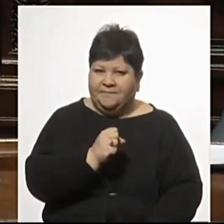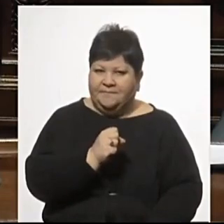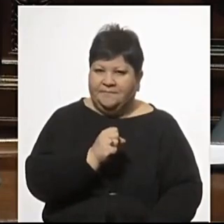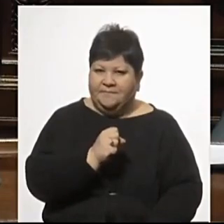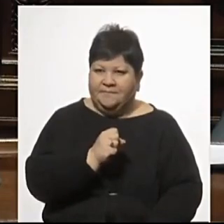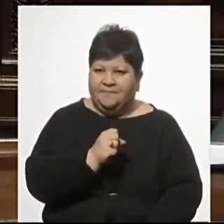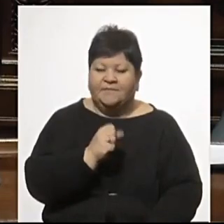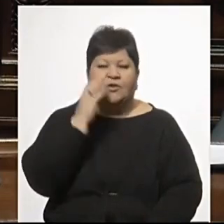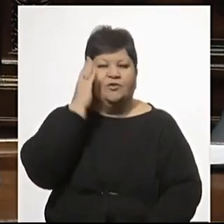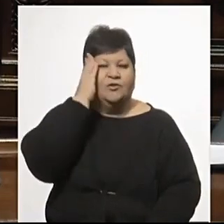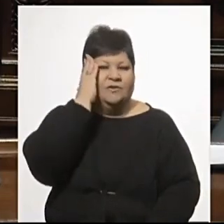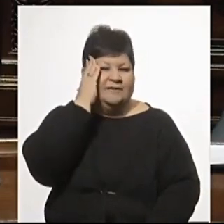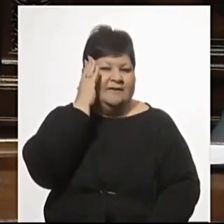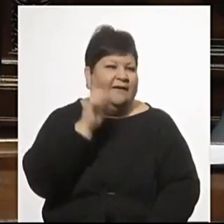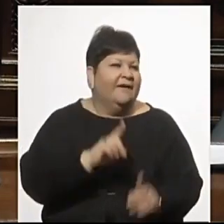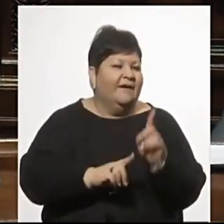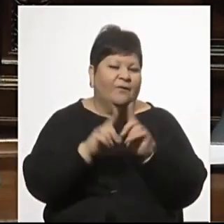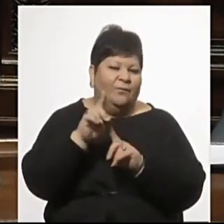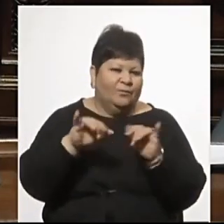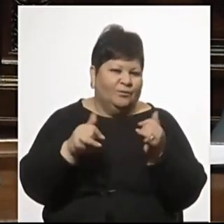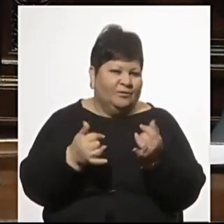Sé que algunos ya no están.